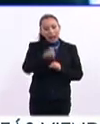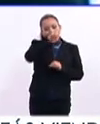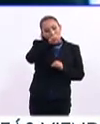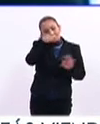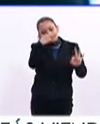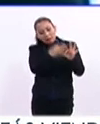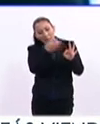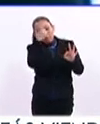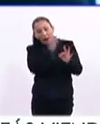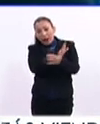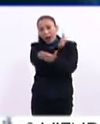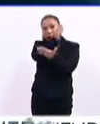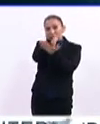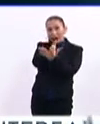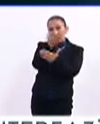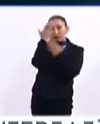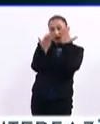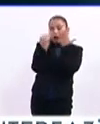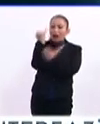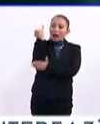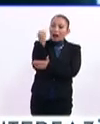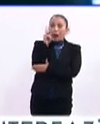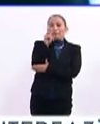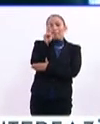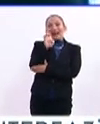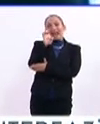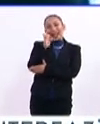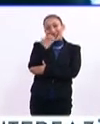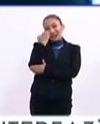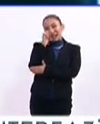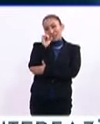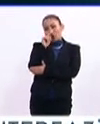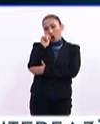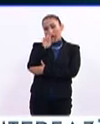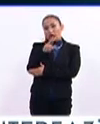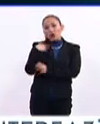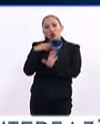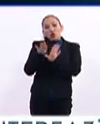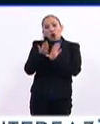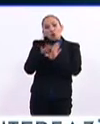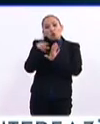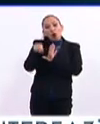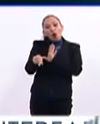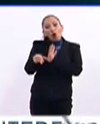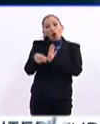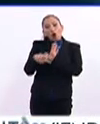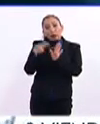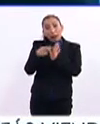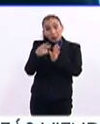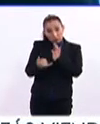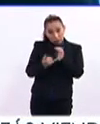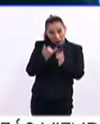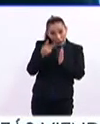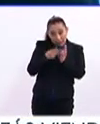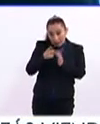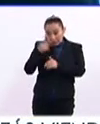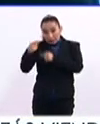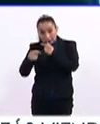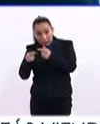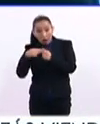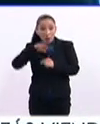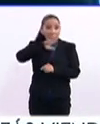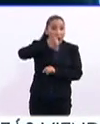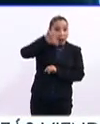justa para cursarlo. Preescolar no se vuelve a cursar, vuelve a cursar jamás, ni se recursa, ni se